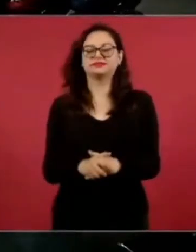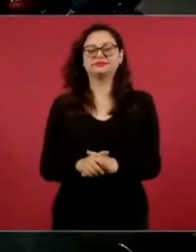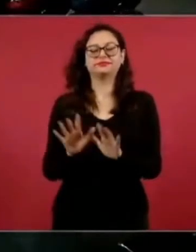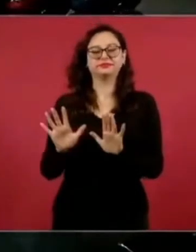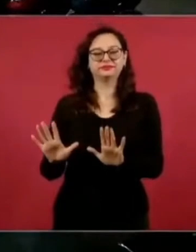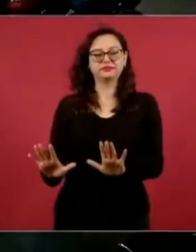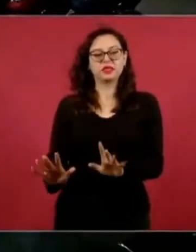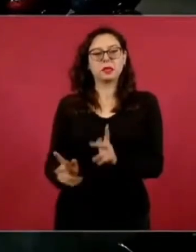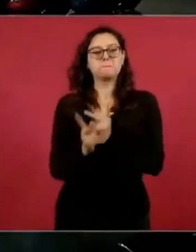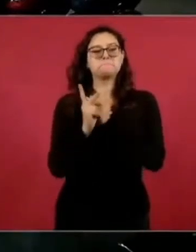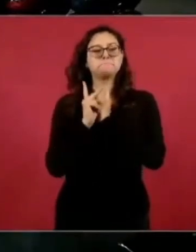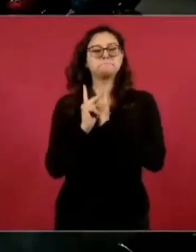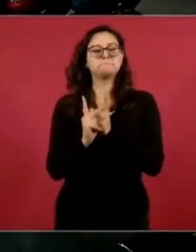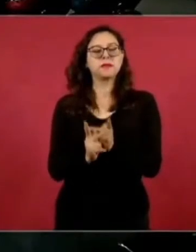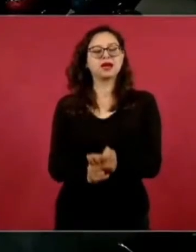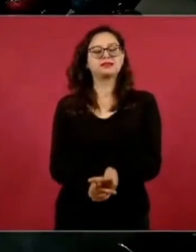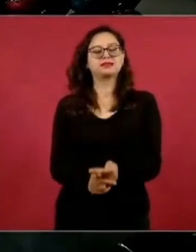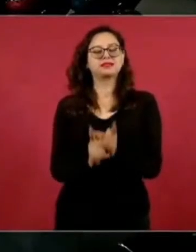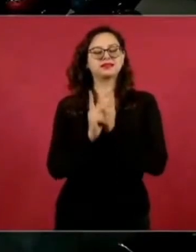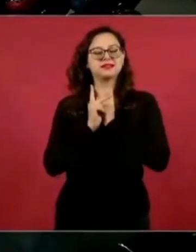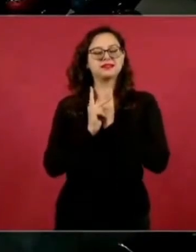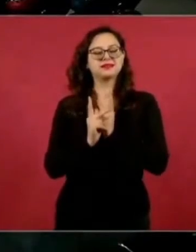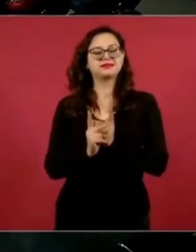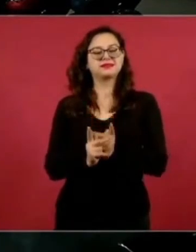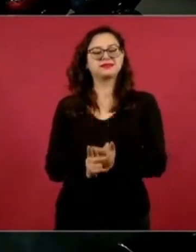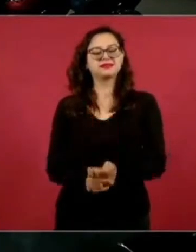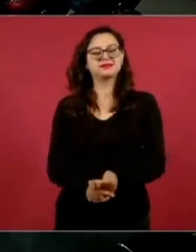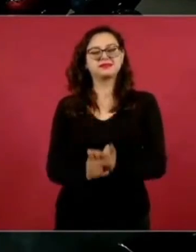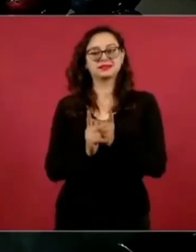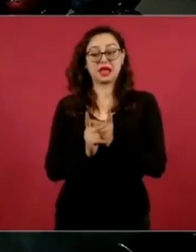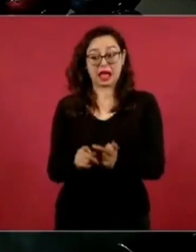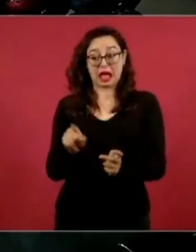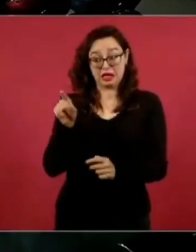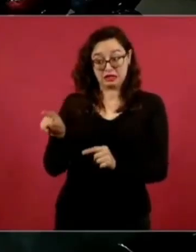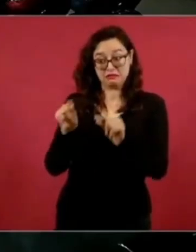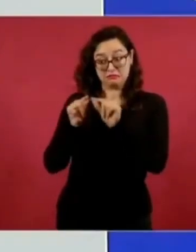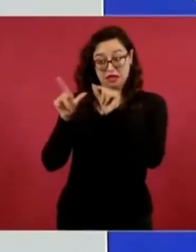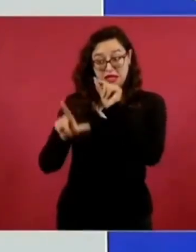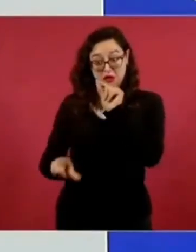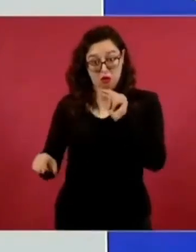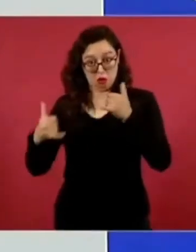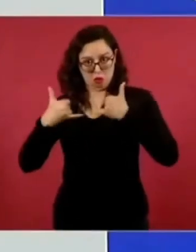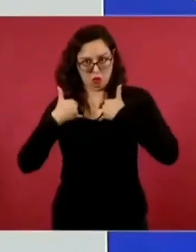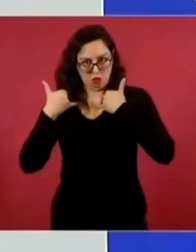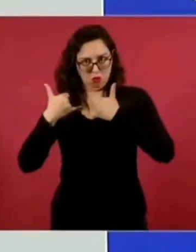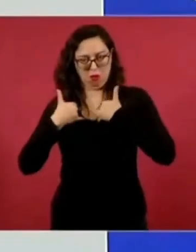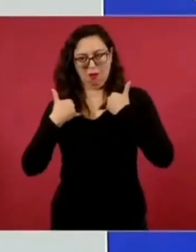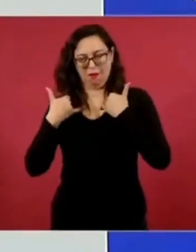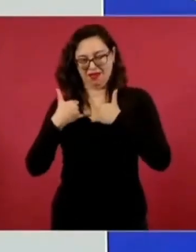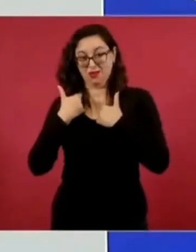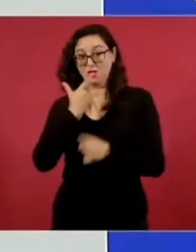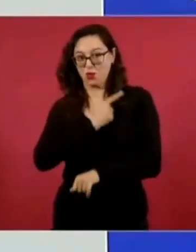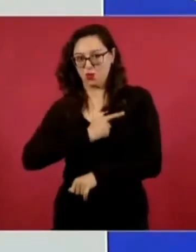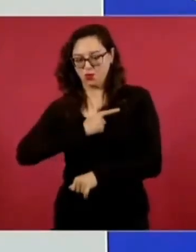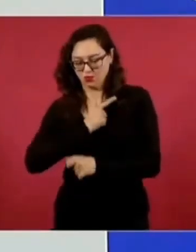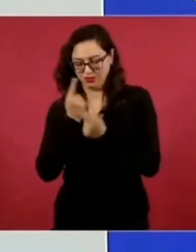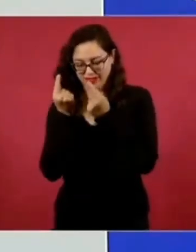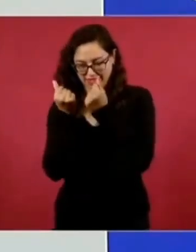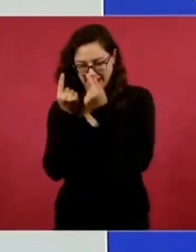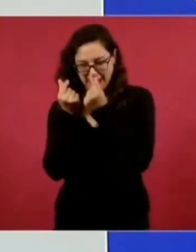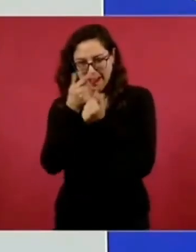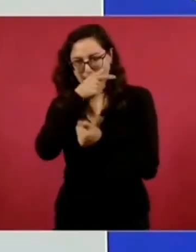Debemos abrirle a los jóvenes mexicanos ambiciosos las puertas de nuestras universidades